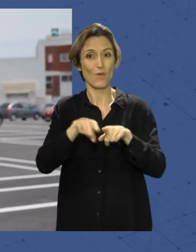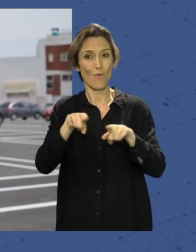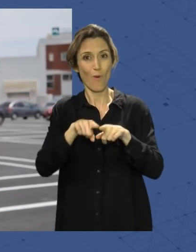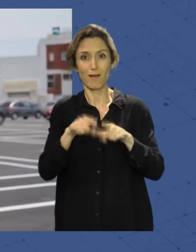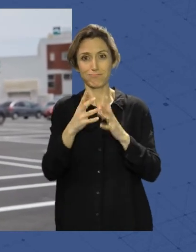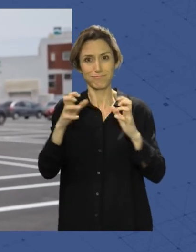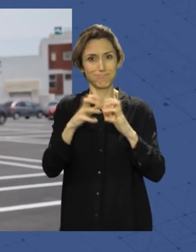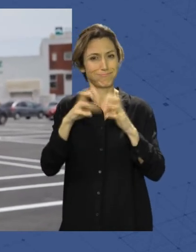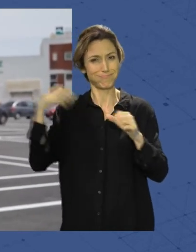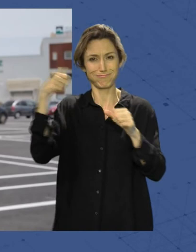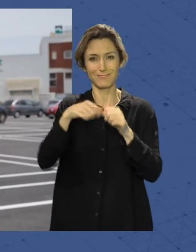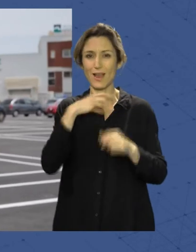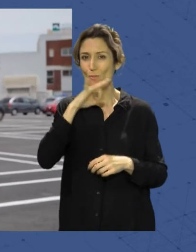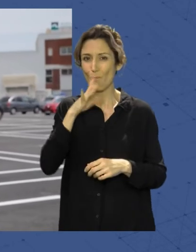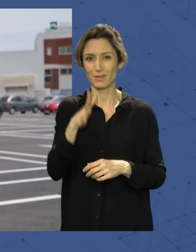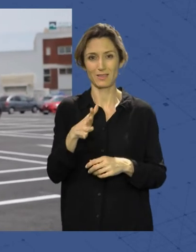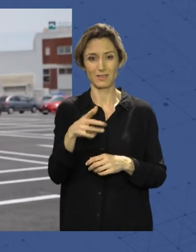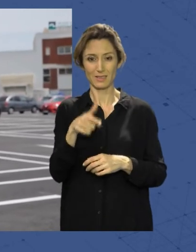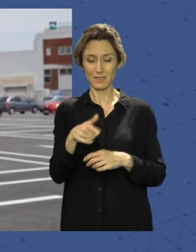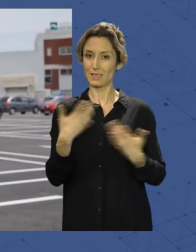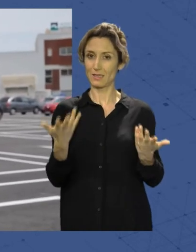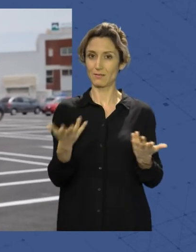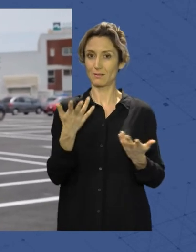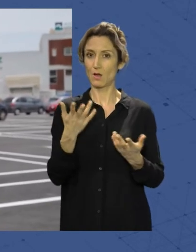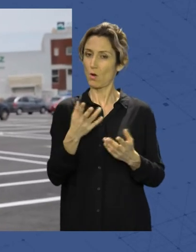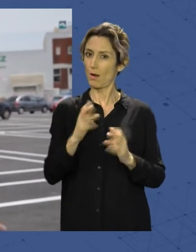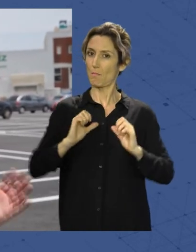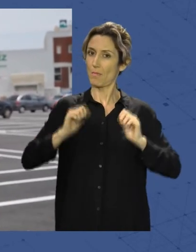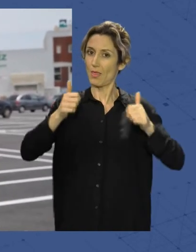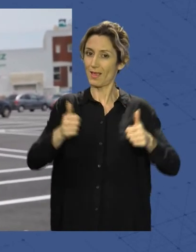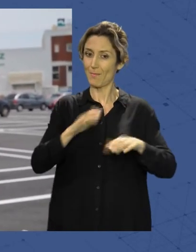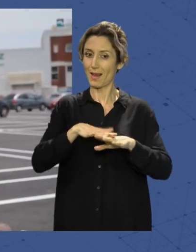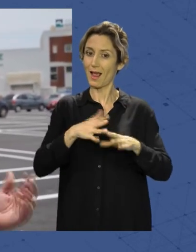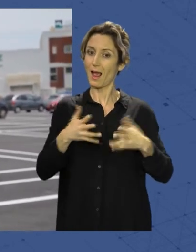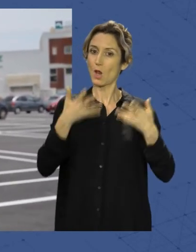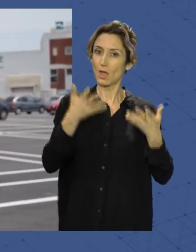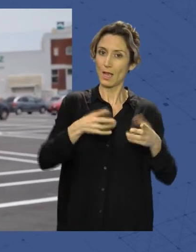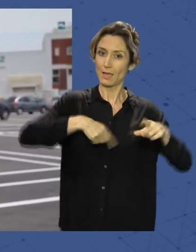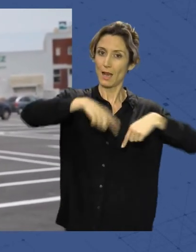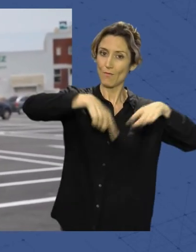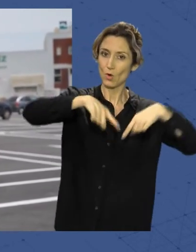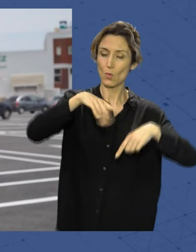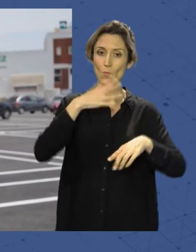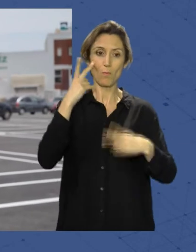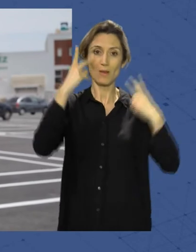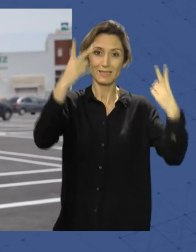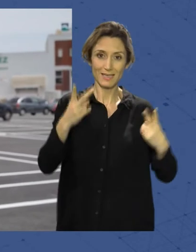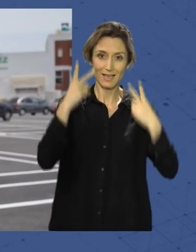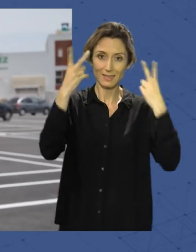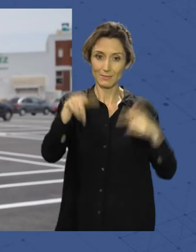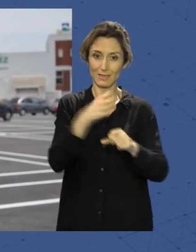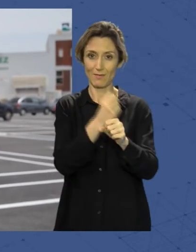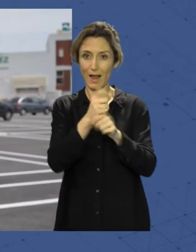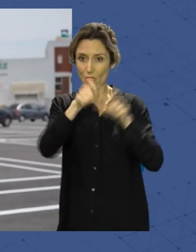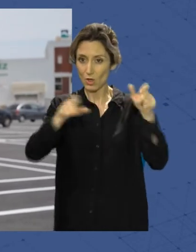muy satisfechos muy contentos y es una punta de lanza para ayudarnos al tráfico a los visitantes a los trabajadores y a todas las empresas que estamos